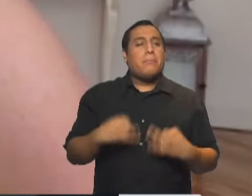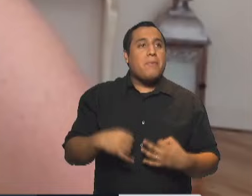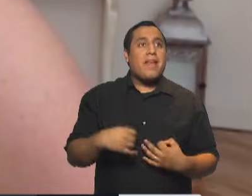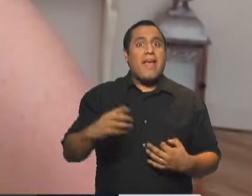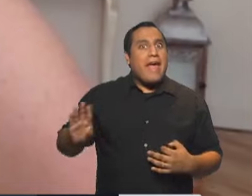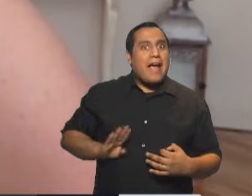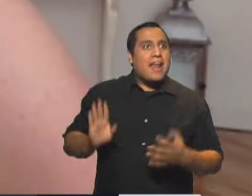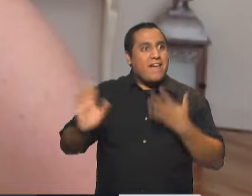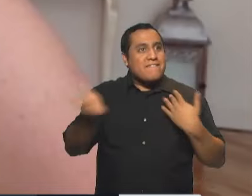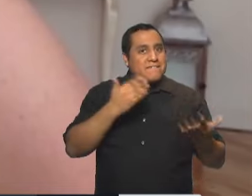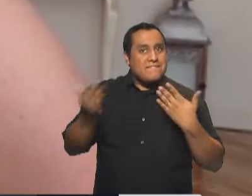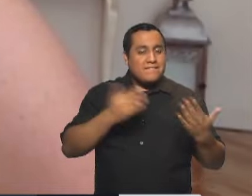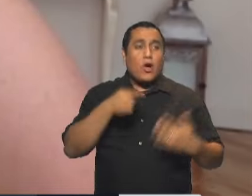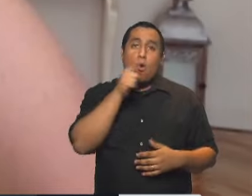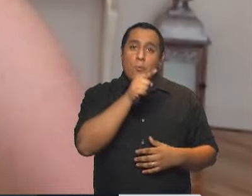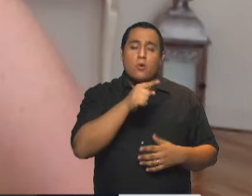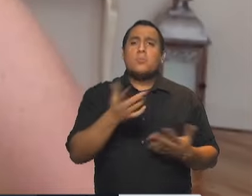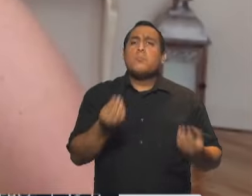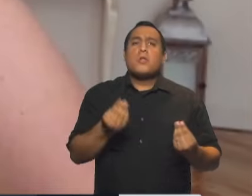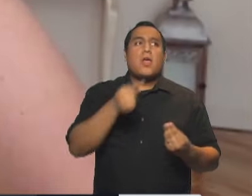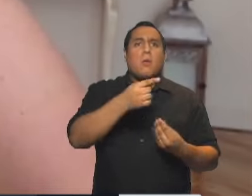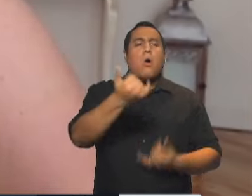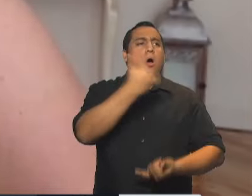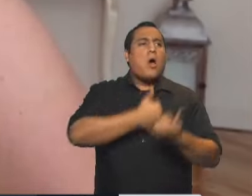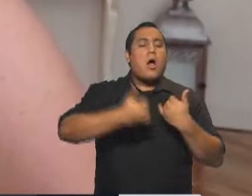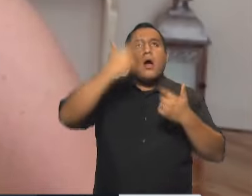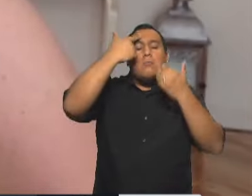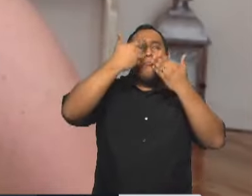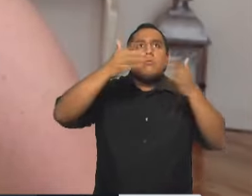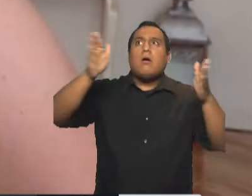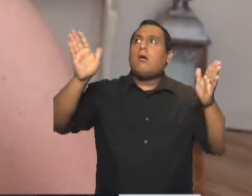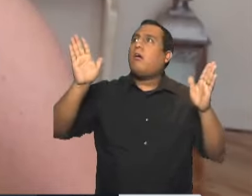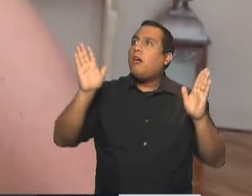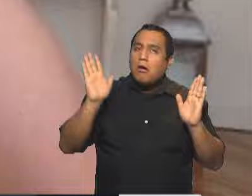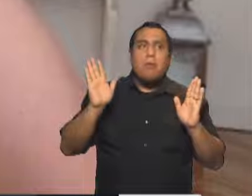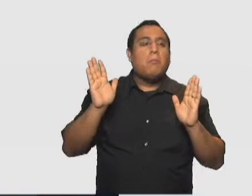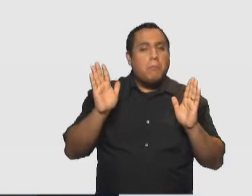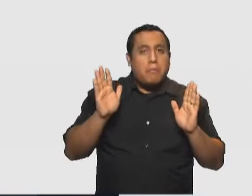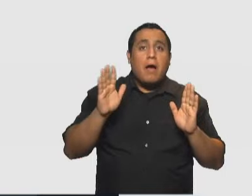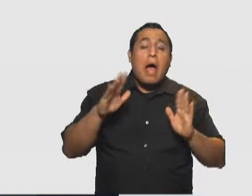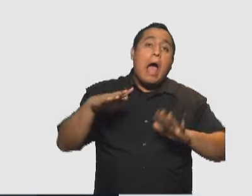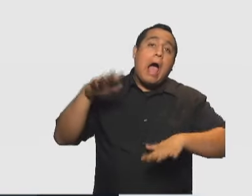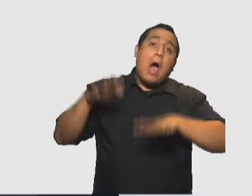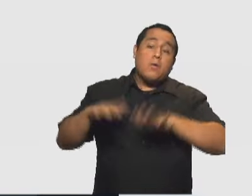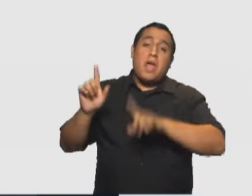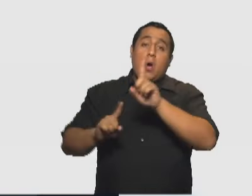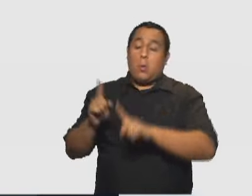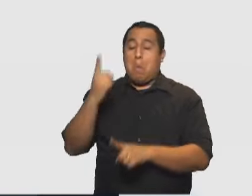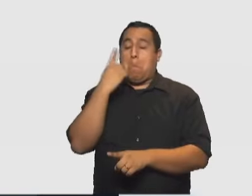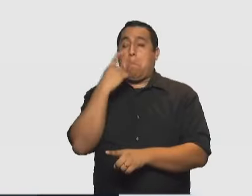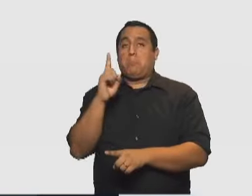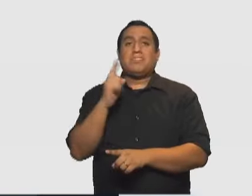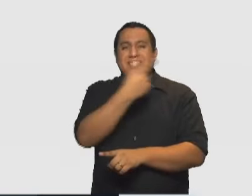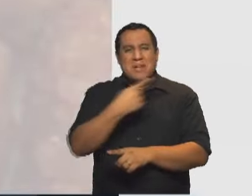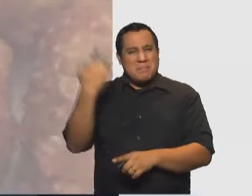ganas de charlar con vos, porque siempre nos abrís una ventana tan grande, un universo que hasta el momento para muchos es desconocido. Hablábamos la semana